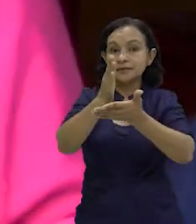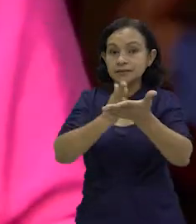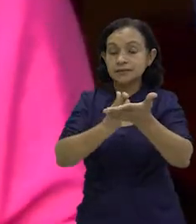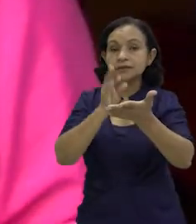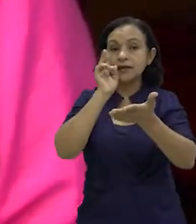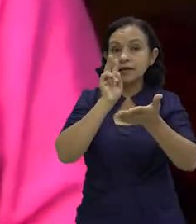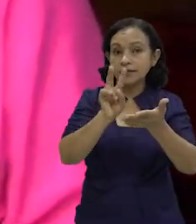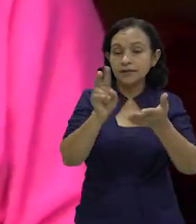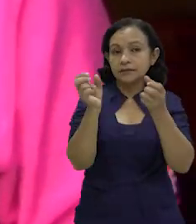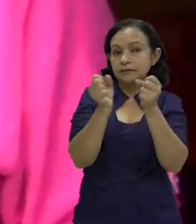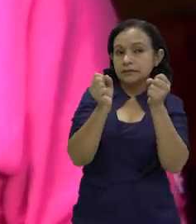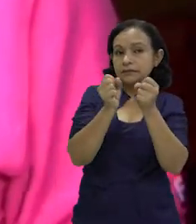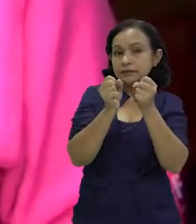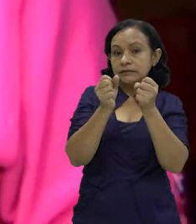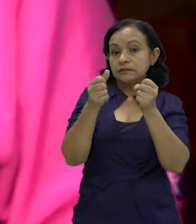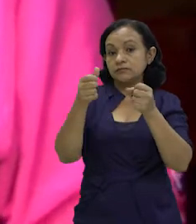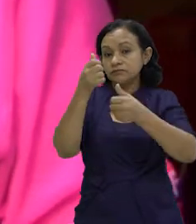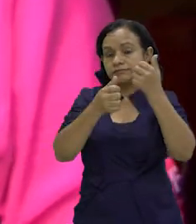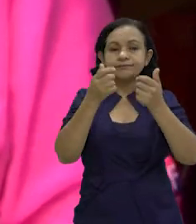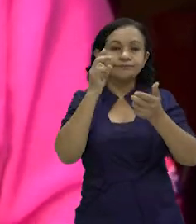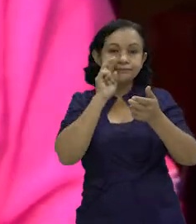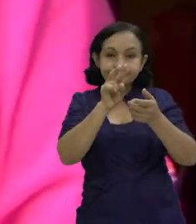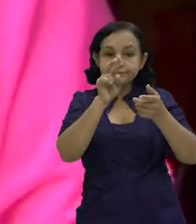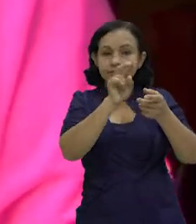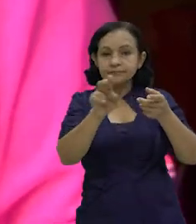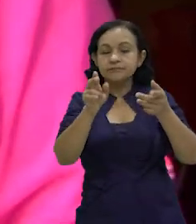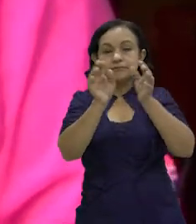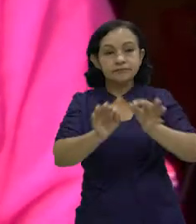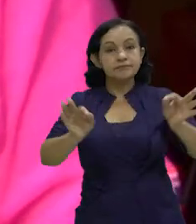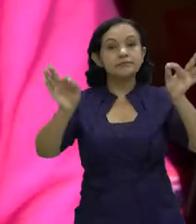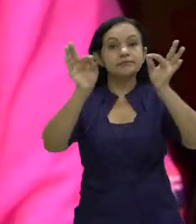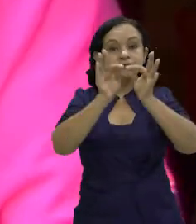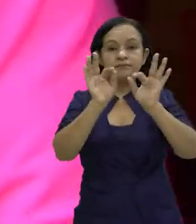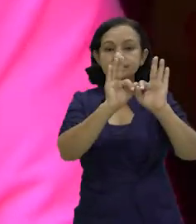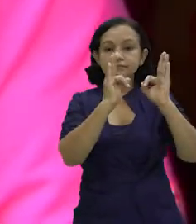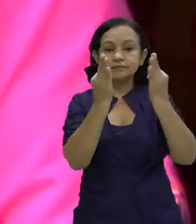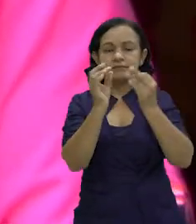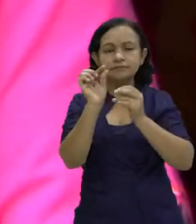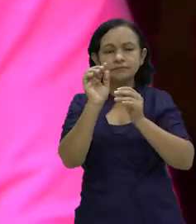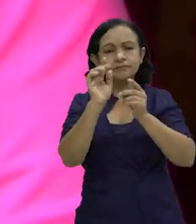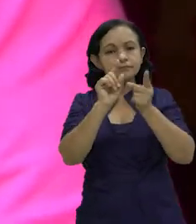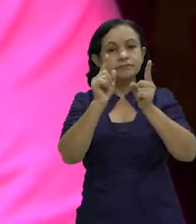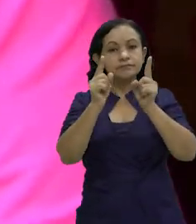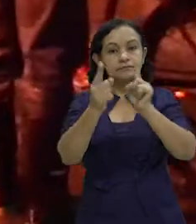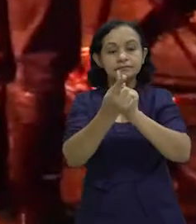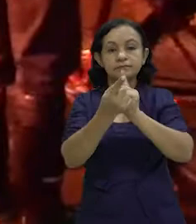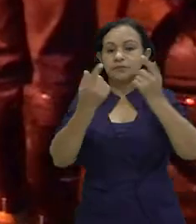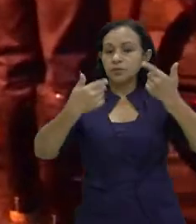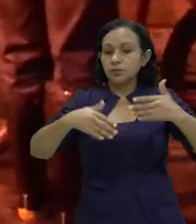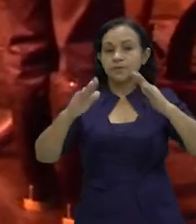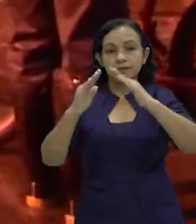revisar si las refrigeradoras no se vieron afectadas. En fin, pero ahorita lo fundamental es que la familia poco a poco vaya restaurando su normalidad.